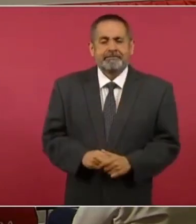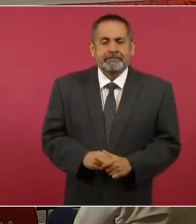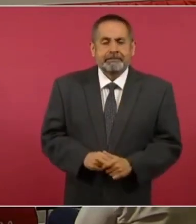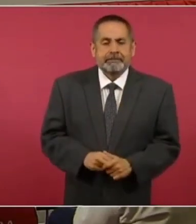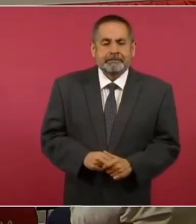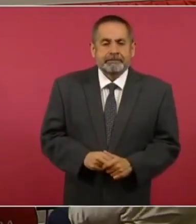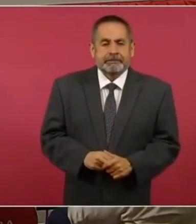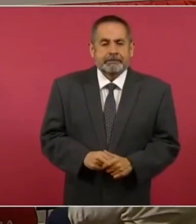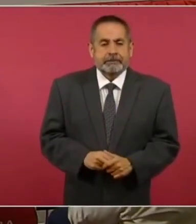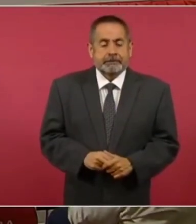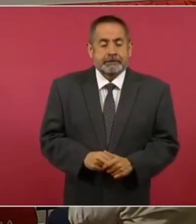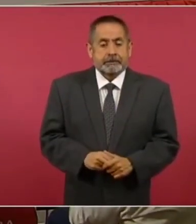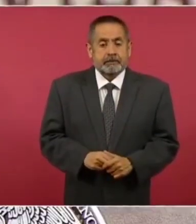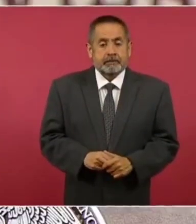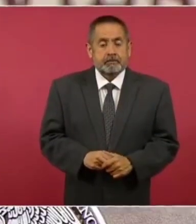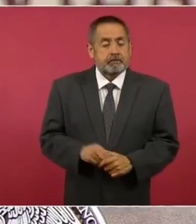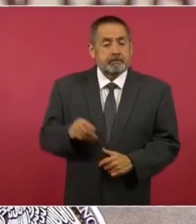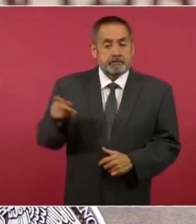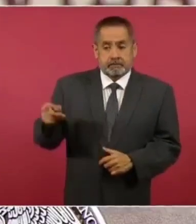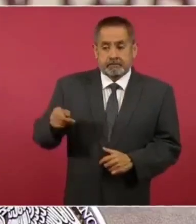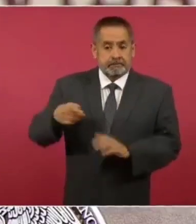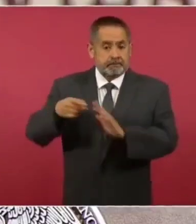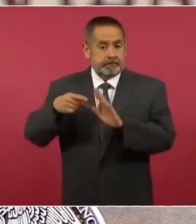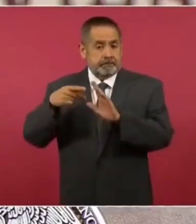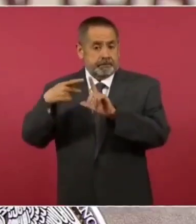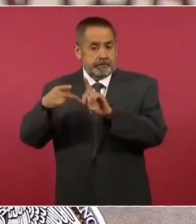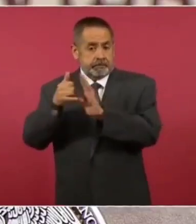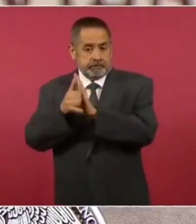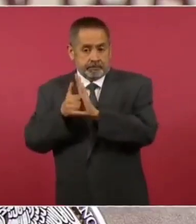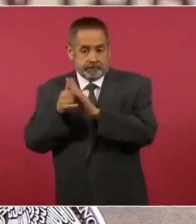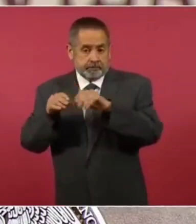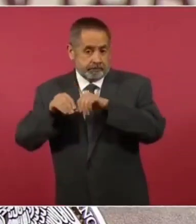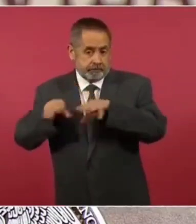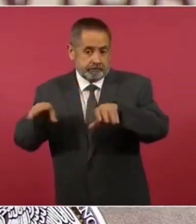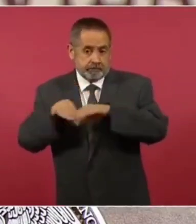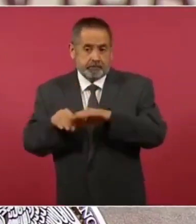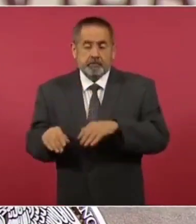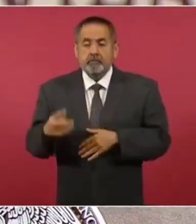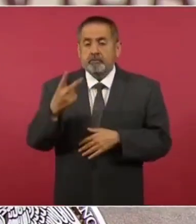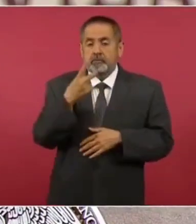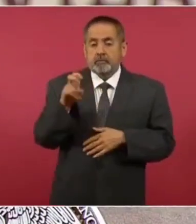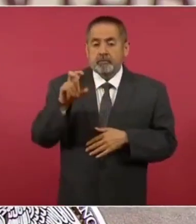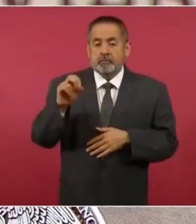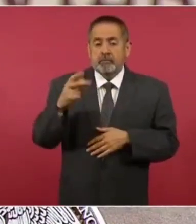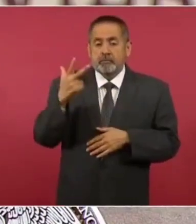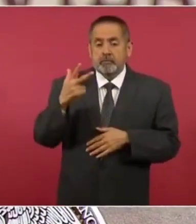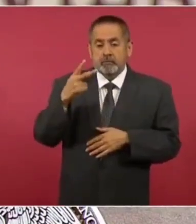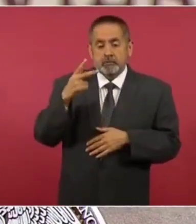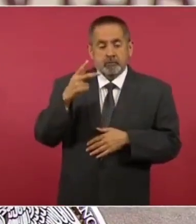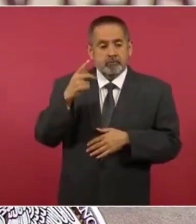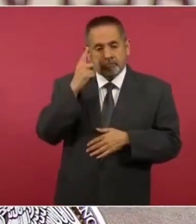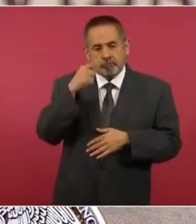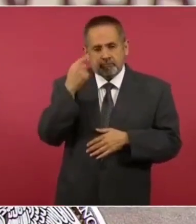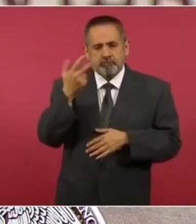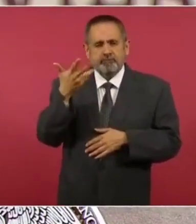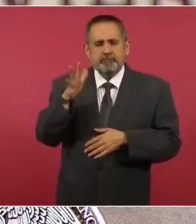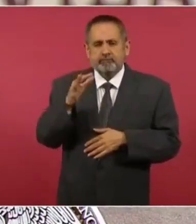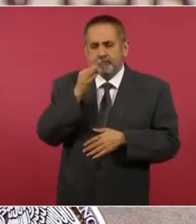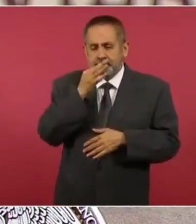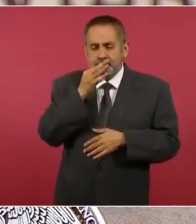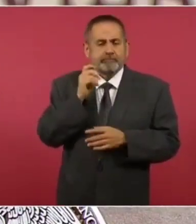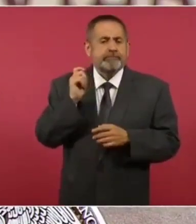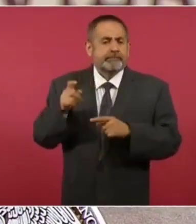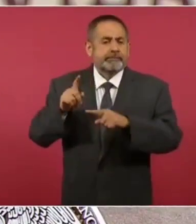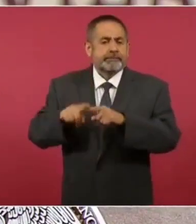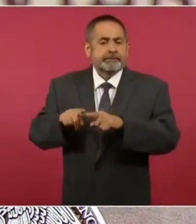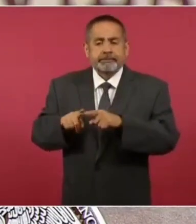El canal del presidente transmitió doscientas ocho horas, diez minutos, durante